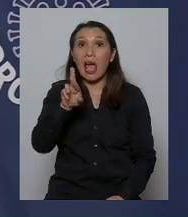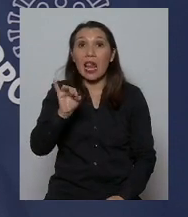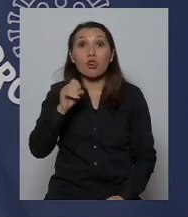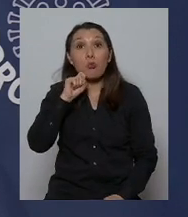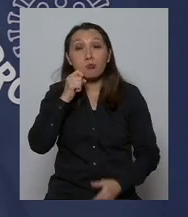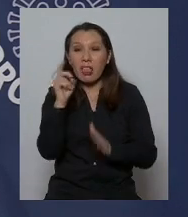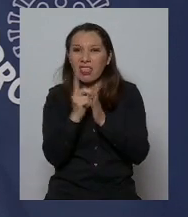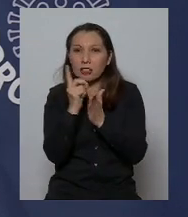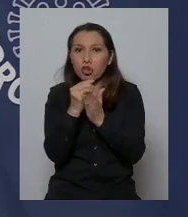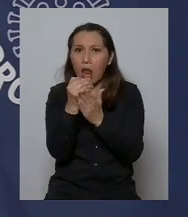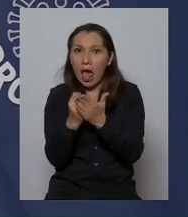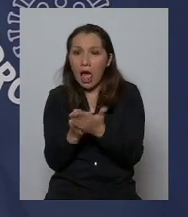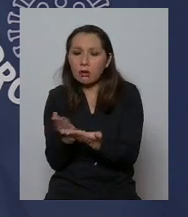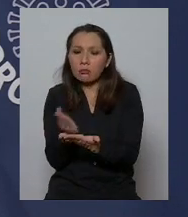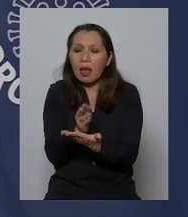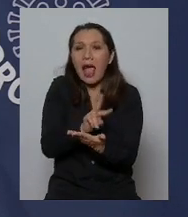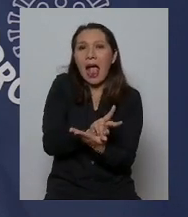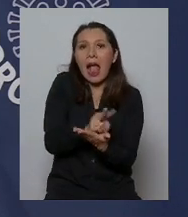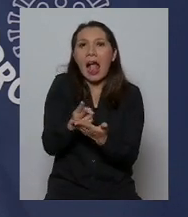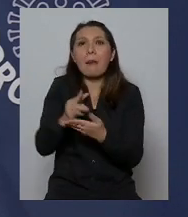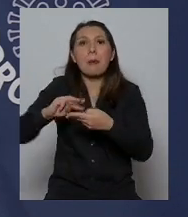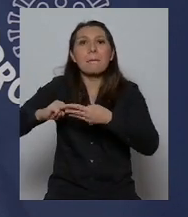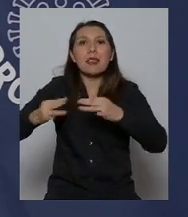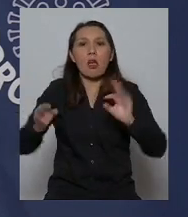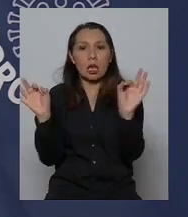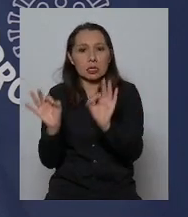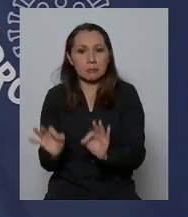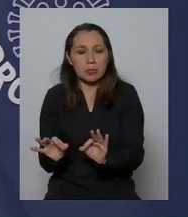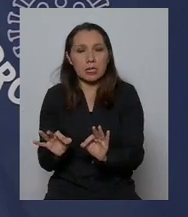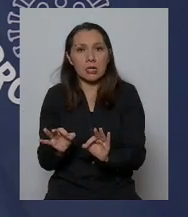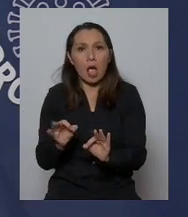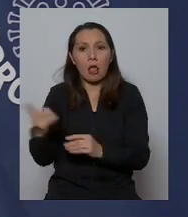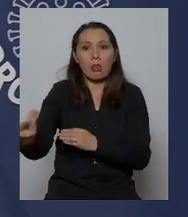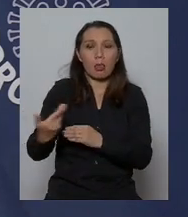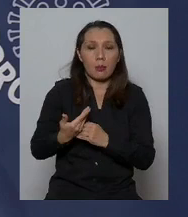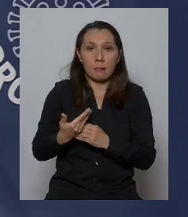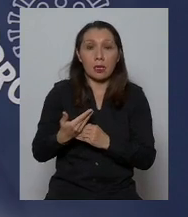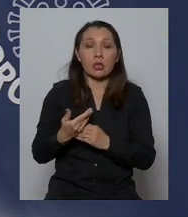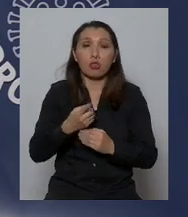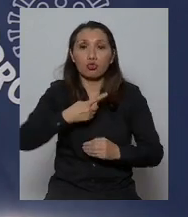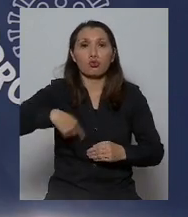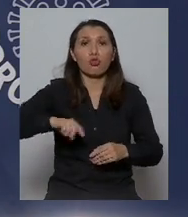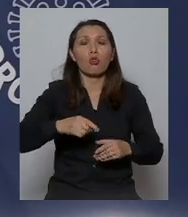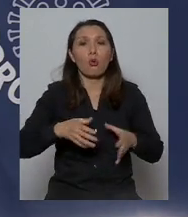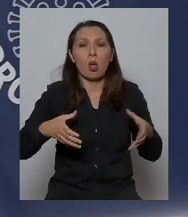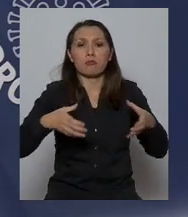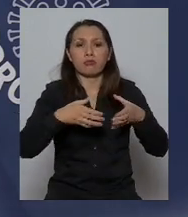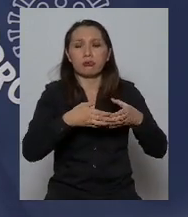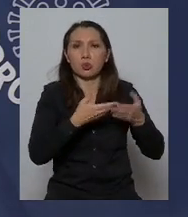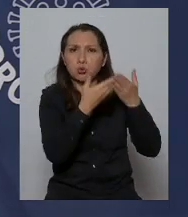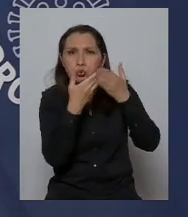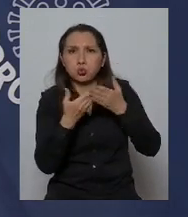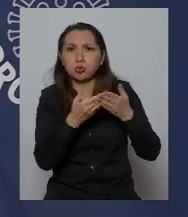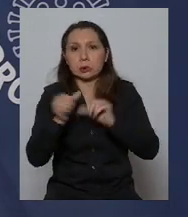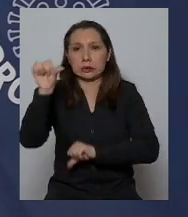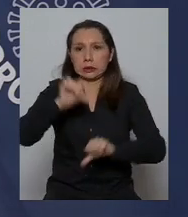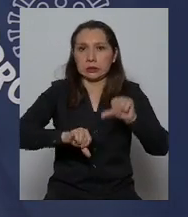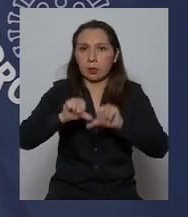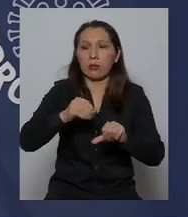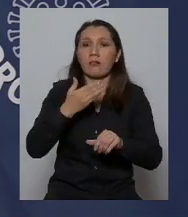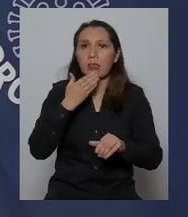este cambio de metodología que nos han pedido por lo más todas las sociedades científicas la mesa